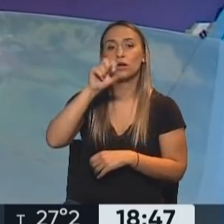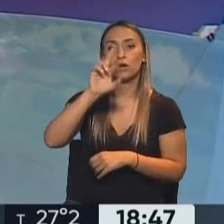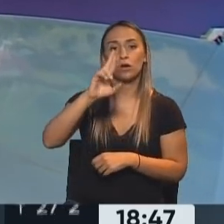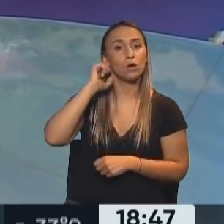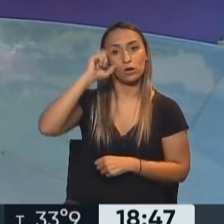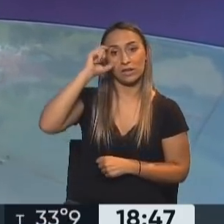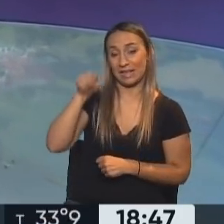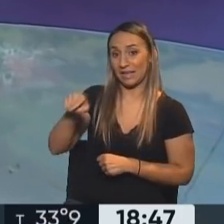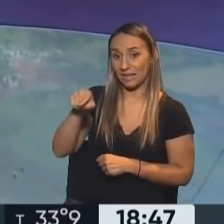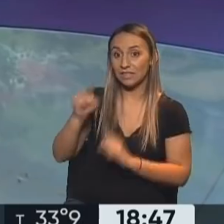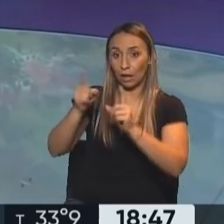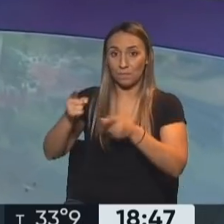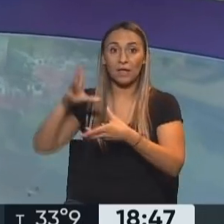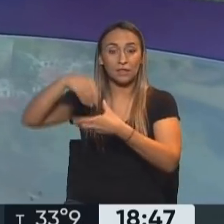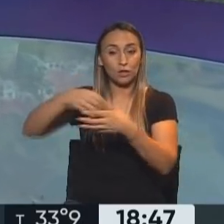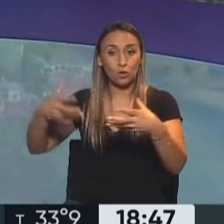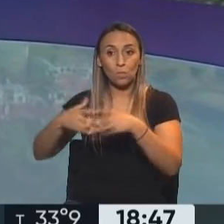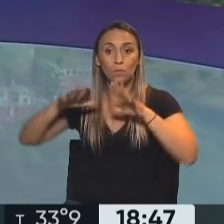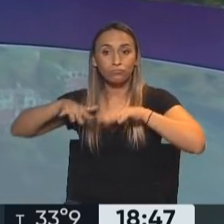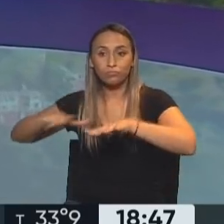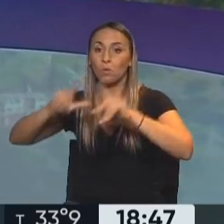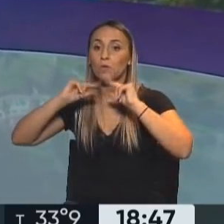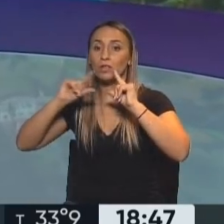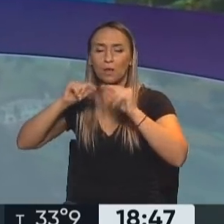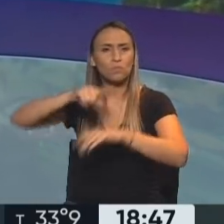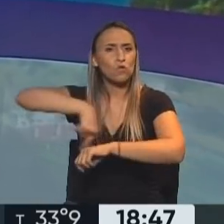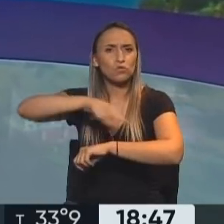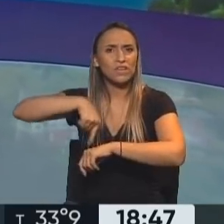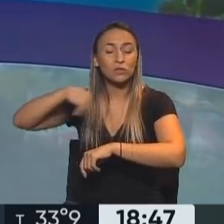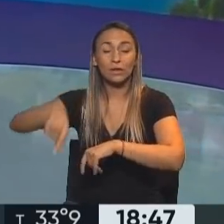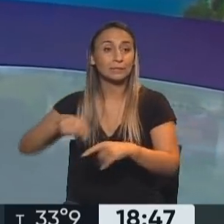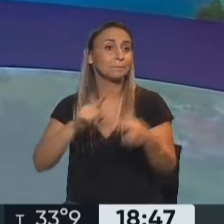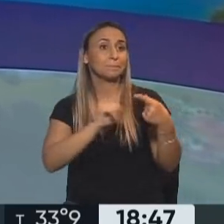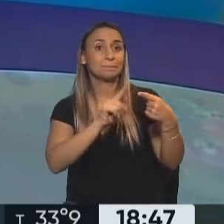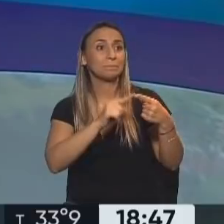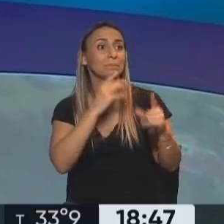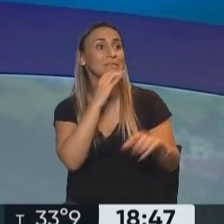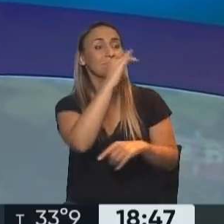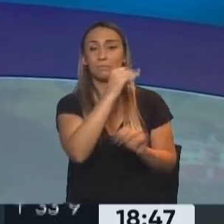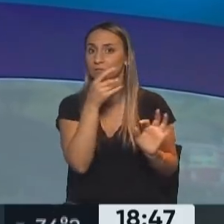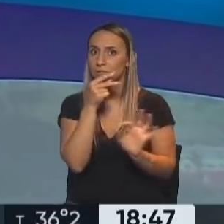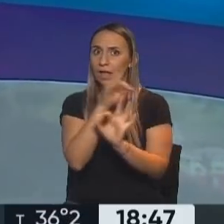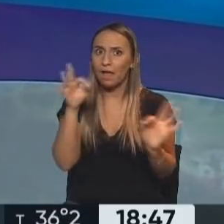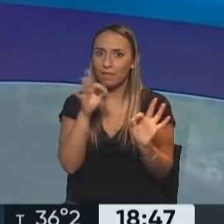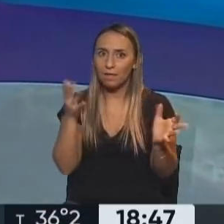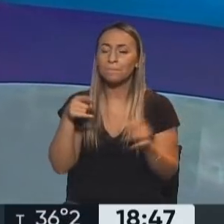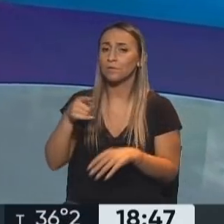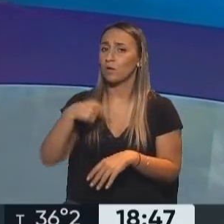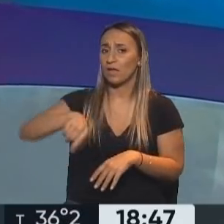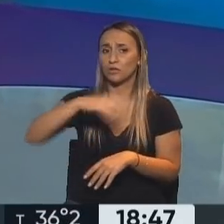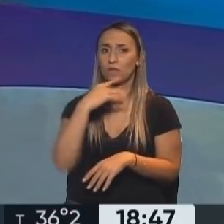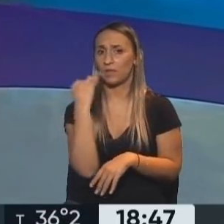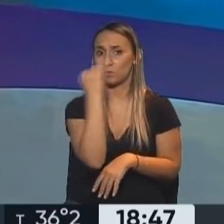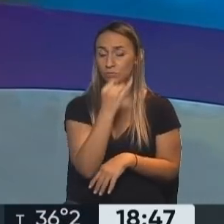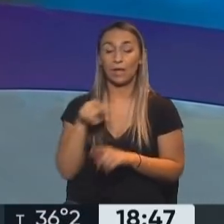de las personas que se manifestaba, recordemos estuvieron varias horas incomunicados, están denunciando las agresiones, se